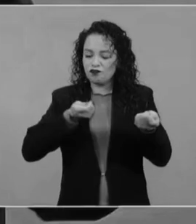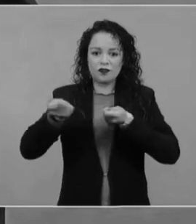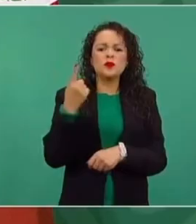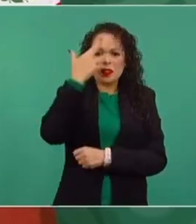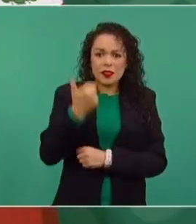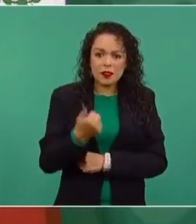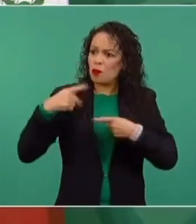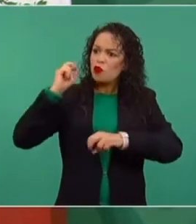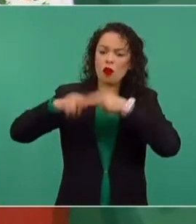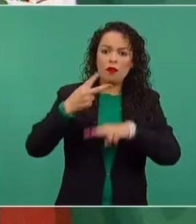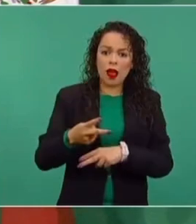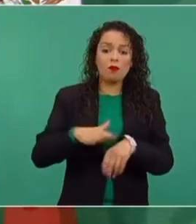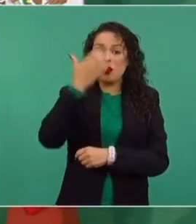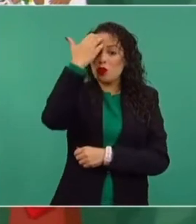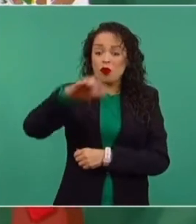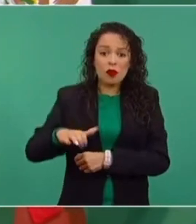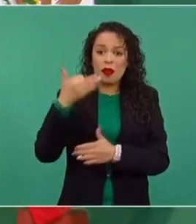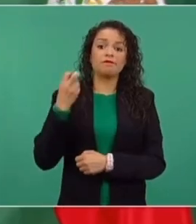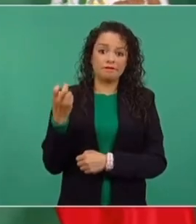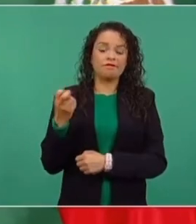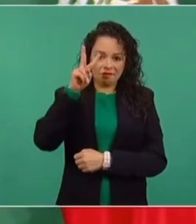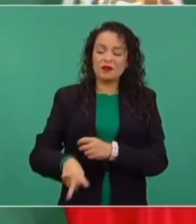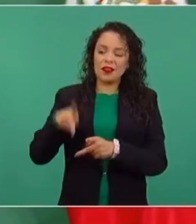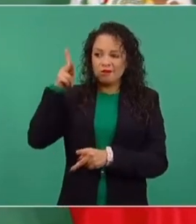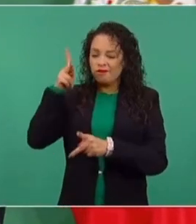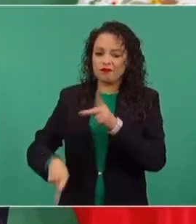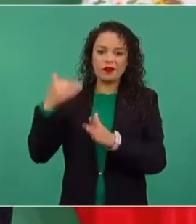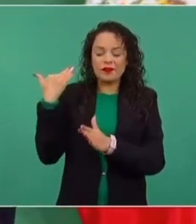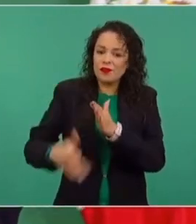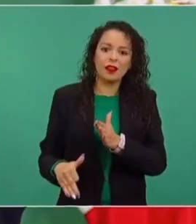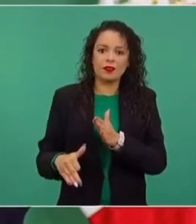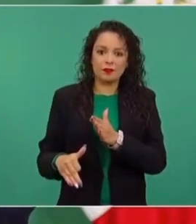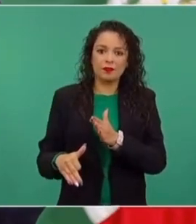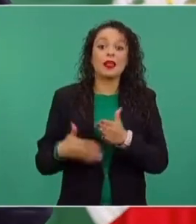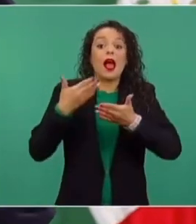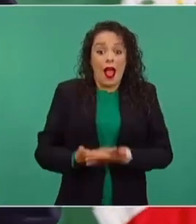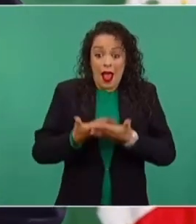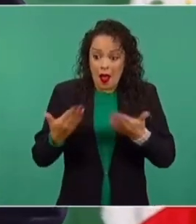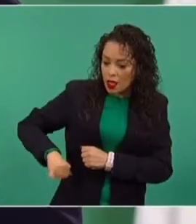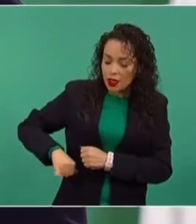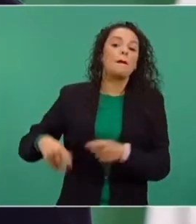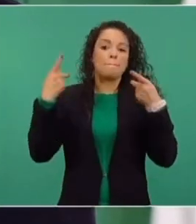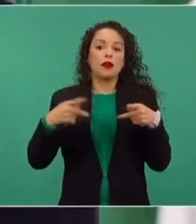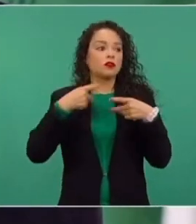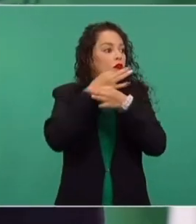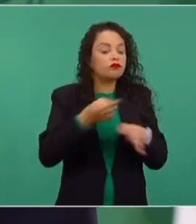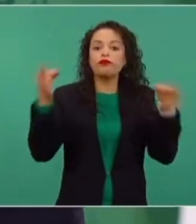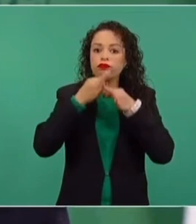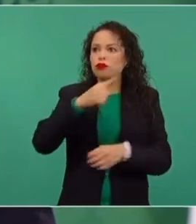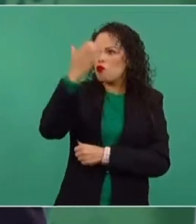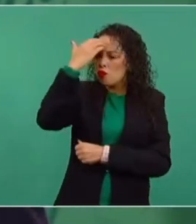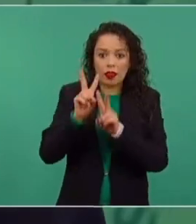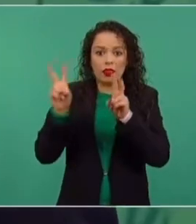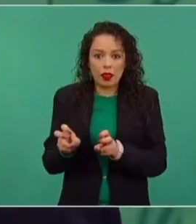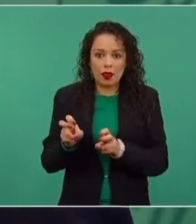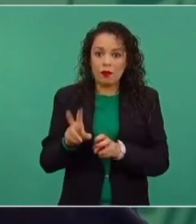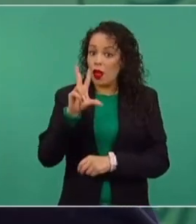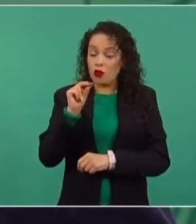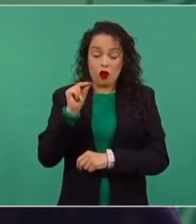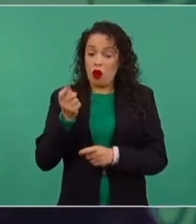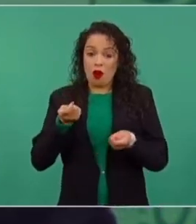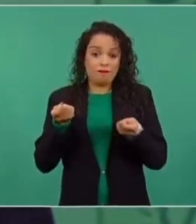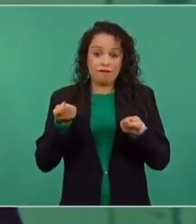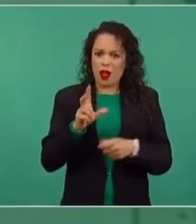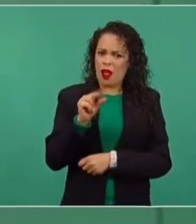pues no se informó. Entonces, ese debate quedó pendiente. Y ahora queremos que la gente se informe, que no haya manipulación. Porque